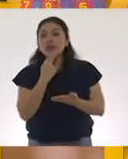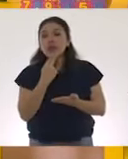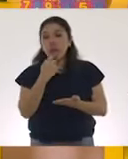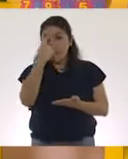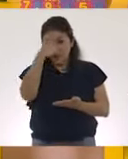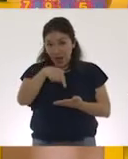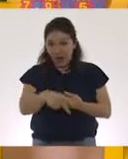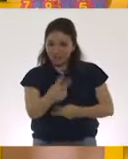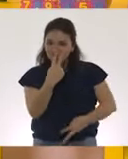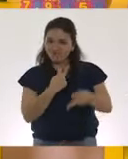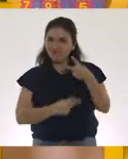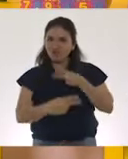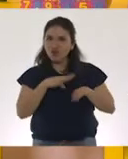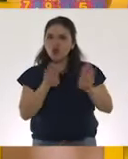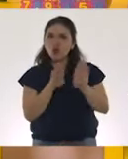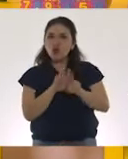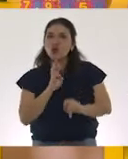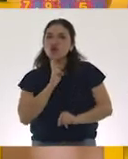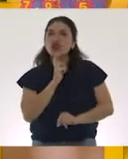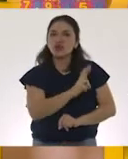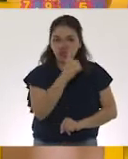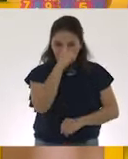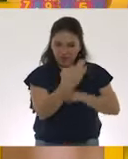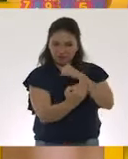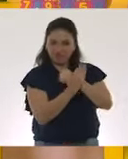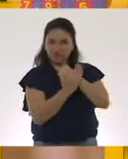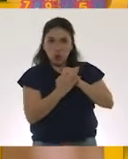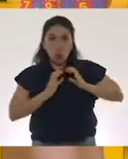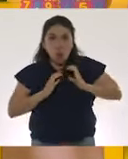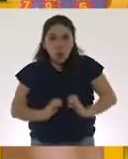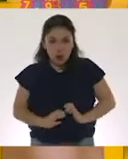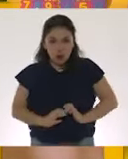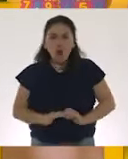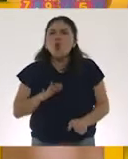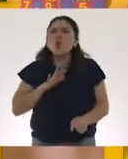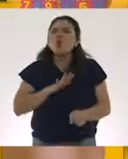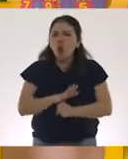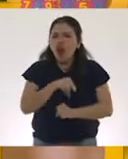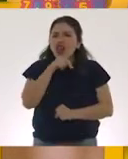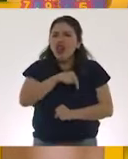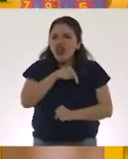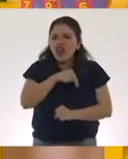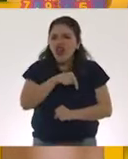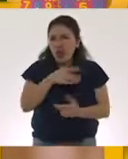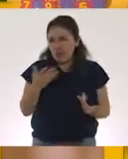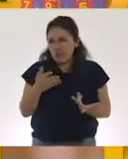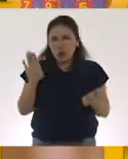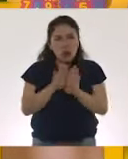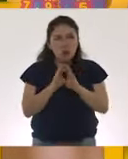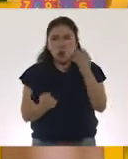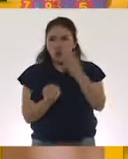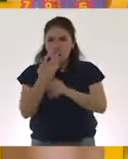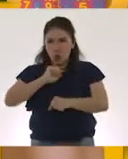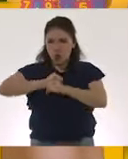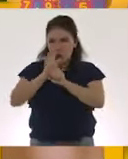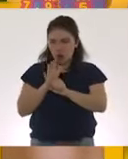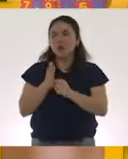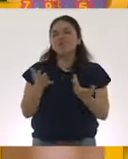a generar una respuesta protectora en nuestro organismo. ¿Cuáles son, en el caso del nuevo coronavirus?